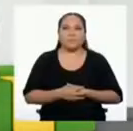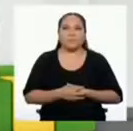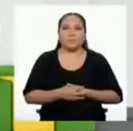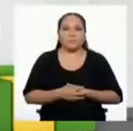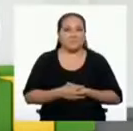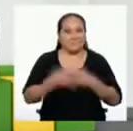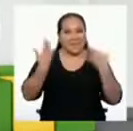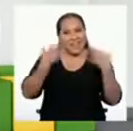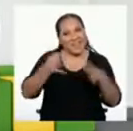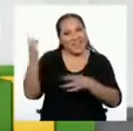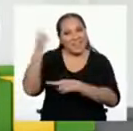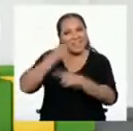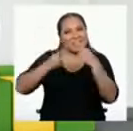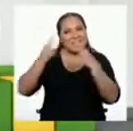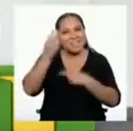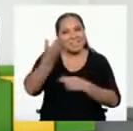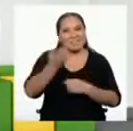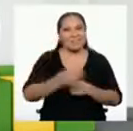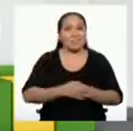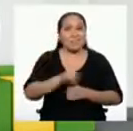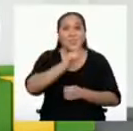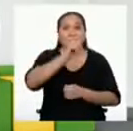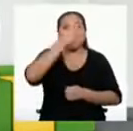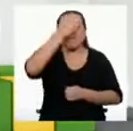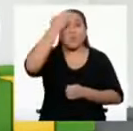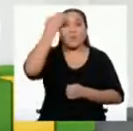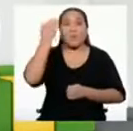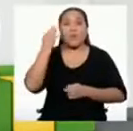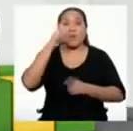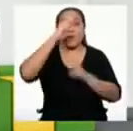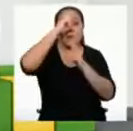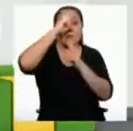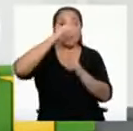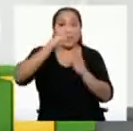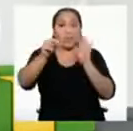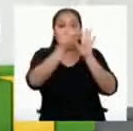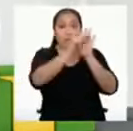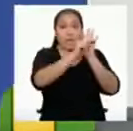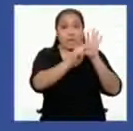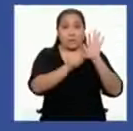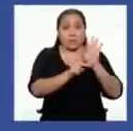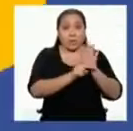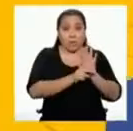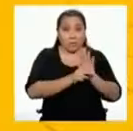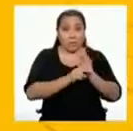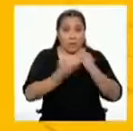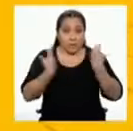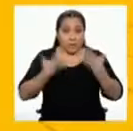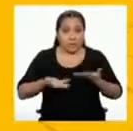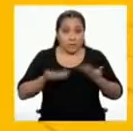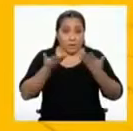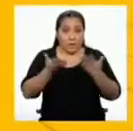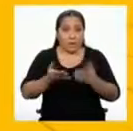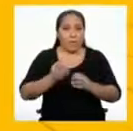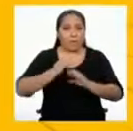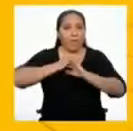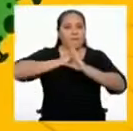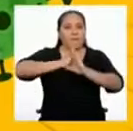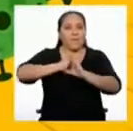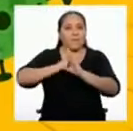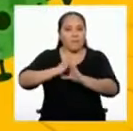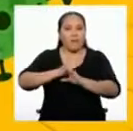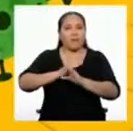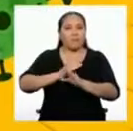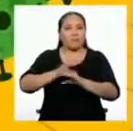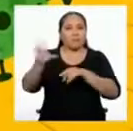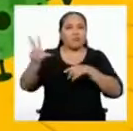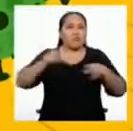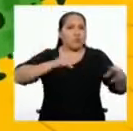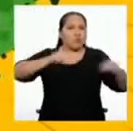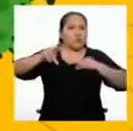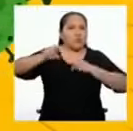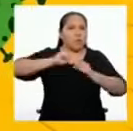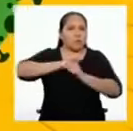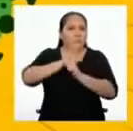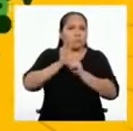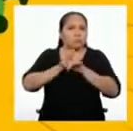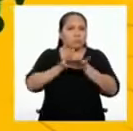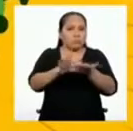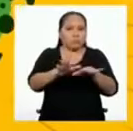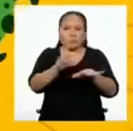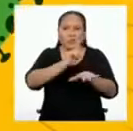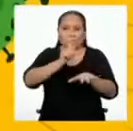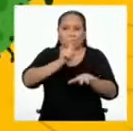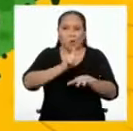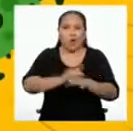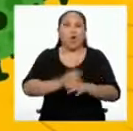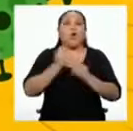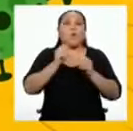Ya regresaron. No olviden cumplir con las medidas establecidas para evitar el contagio del COVID-19. Mantengan al menos un